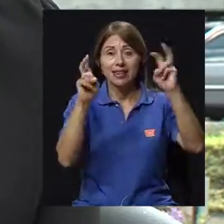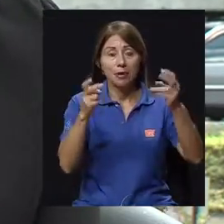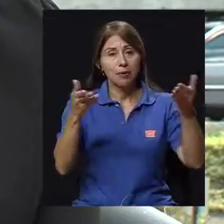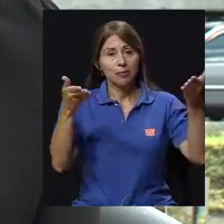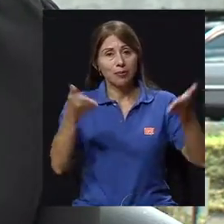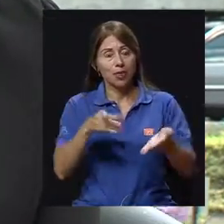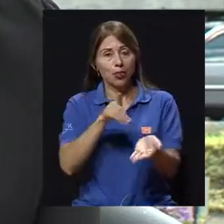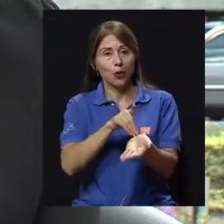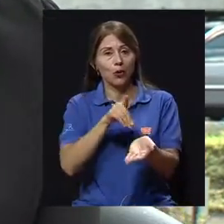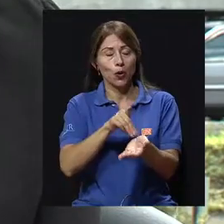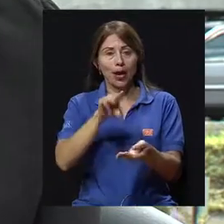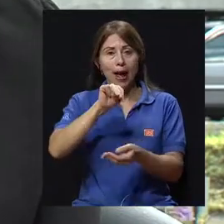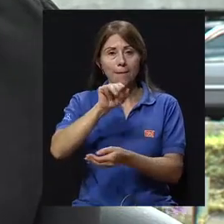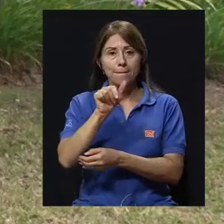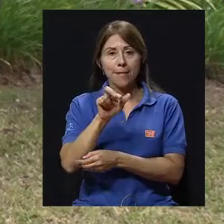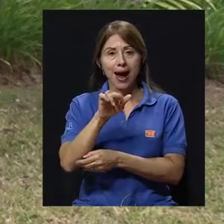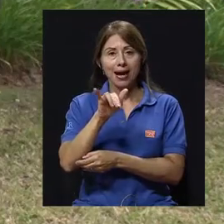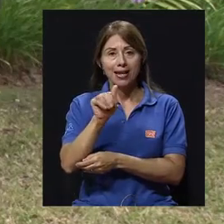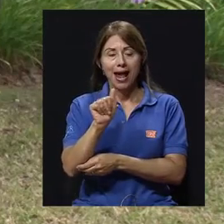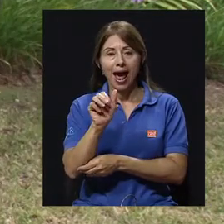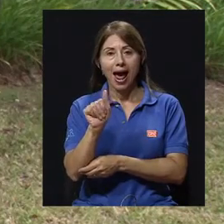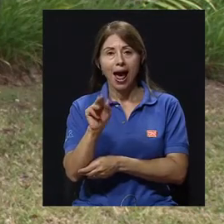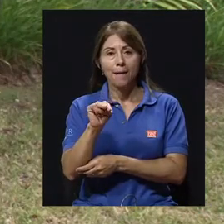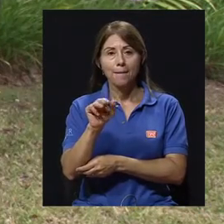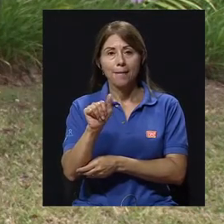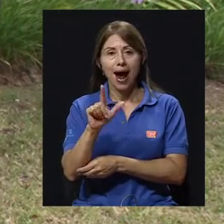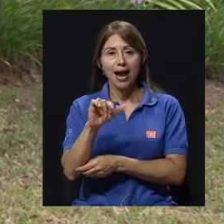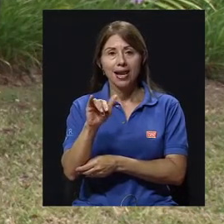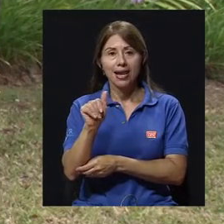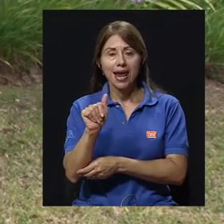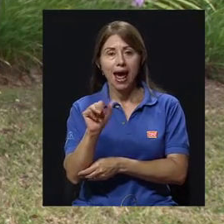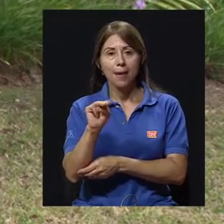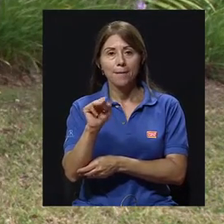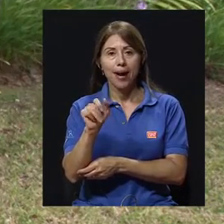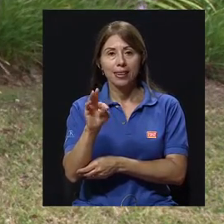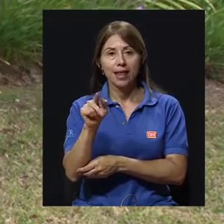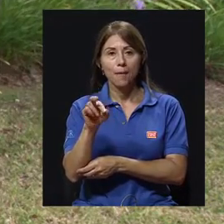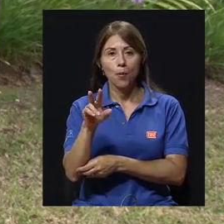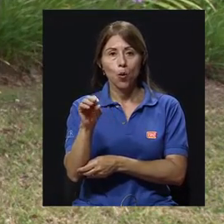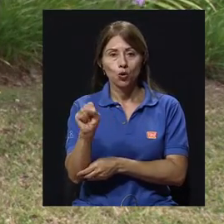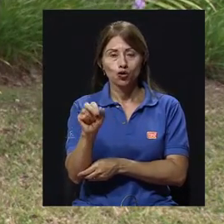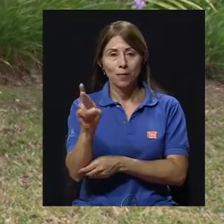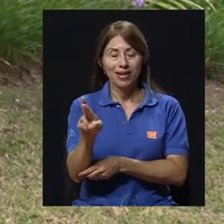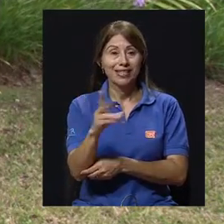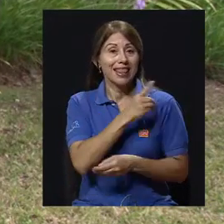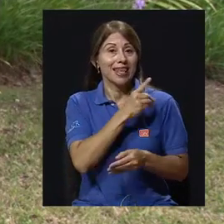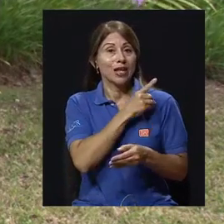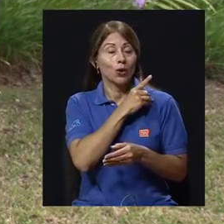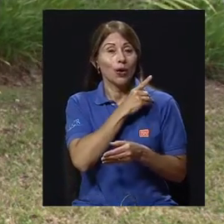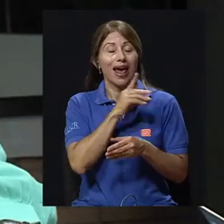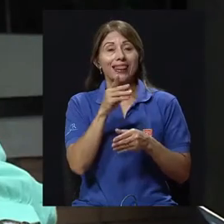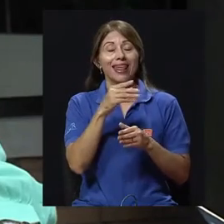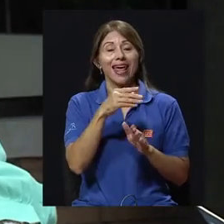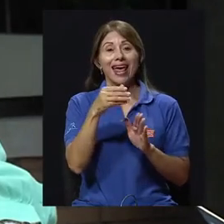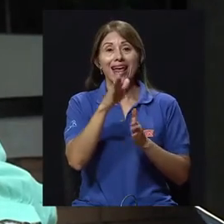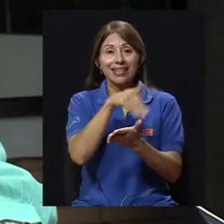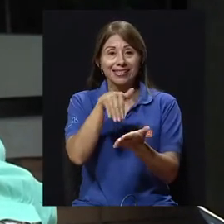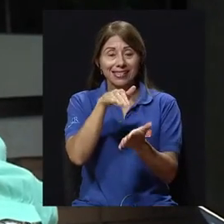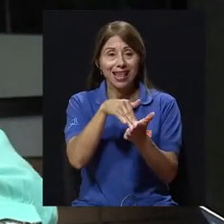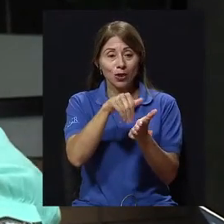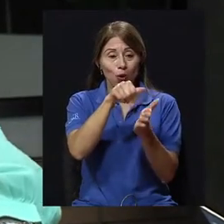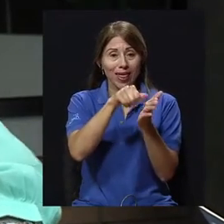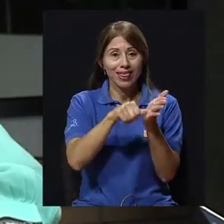contamos con la presencia de la doctora María Amalia Matamoros Ramírez. Ella es la directora del Centro de Transplante Hepático y Cirugía